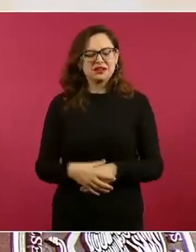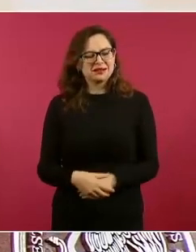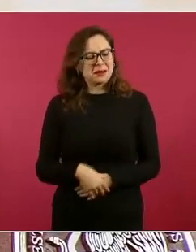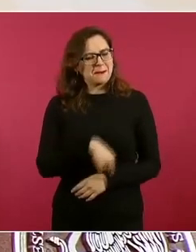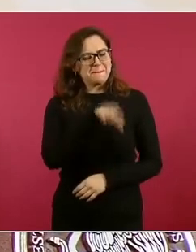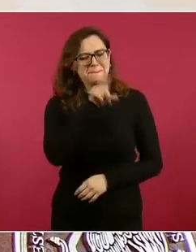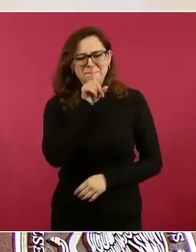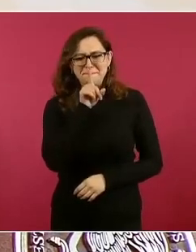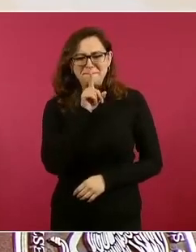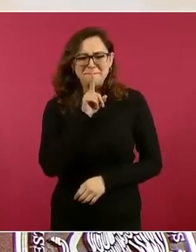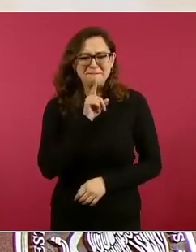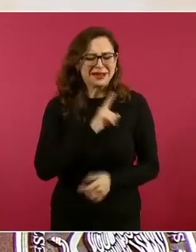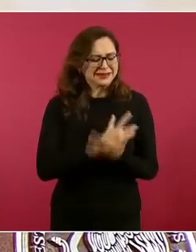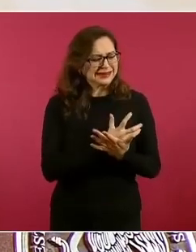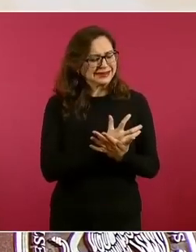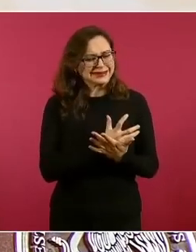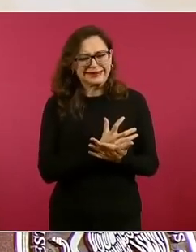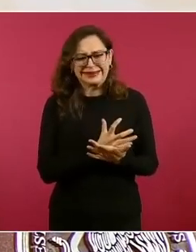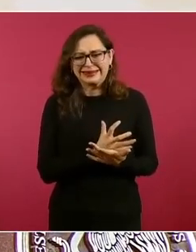exagerando,